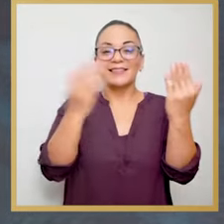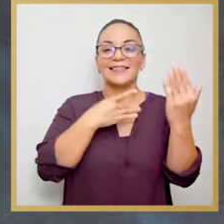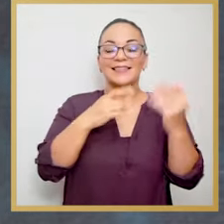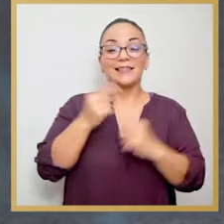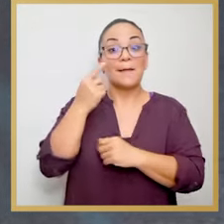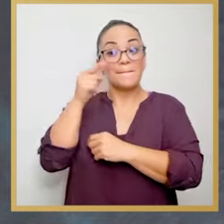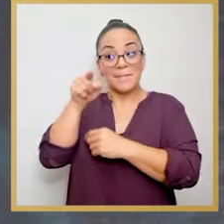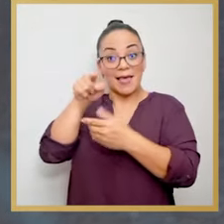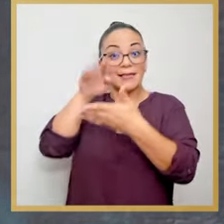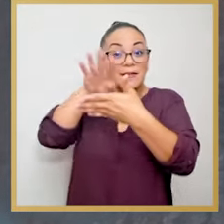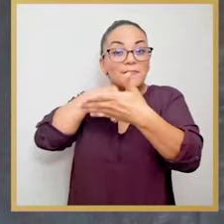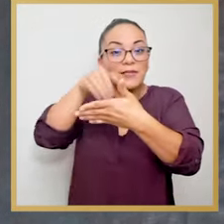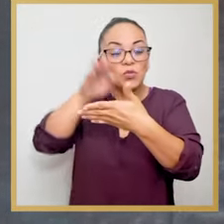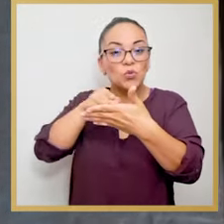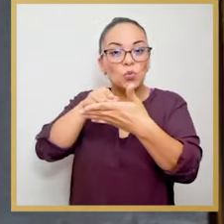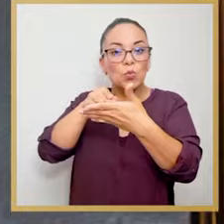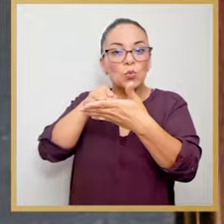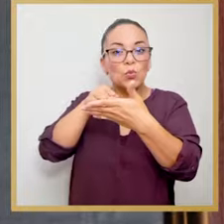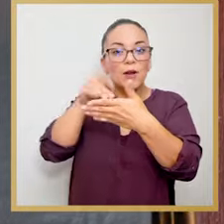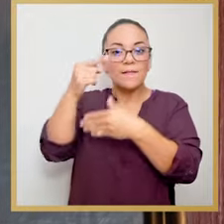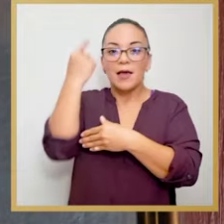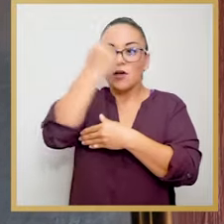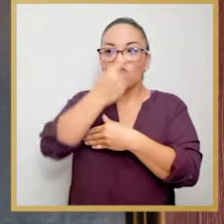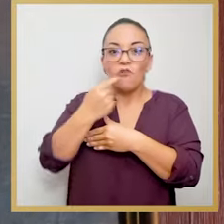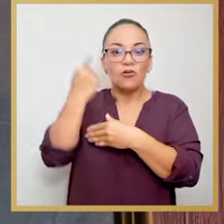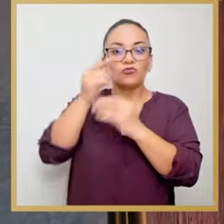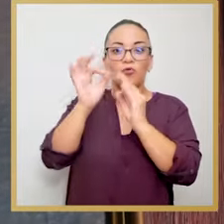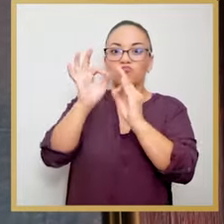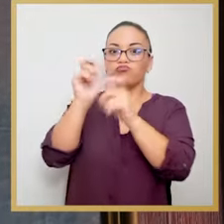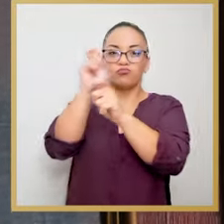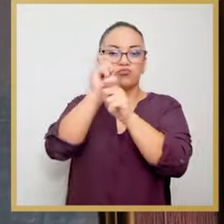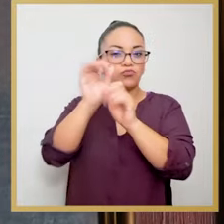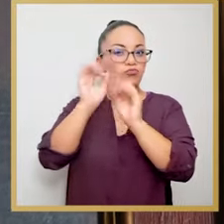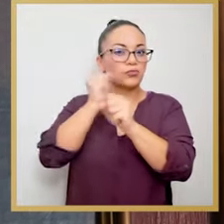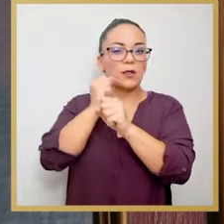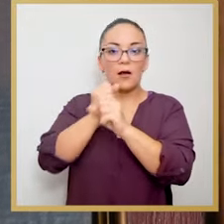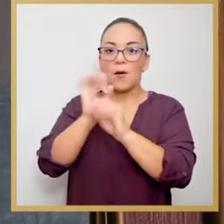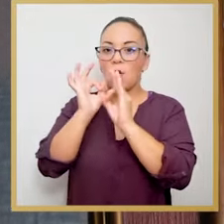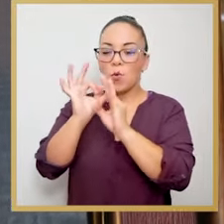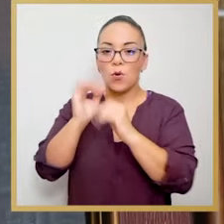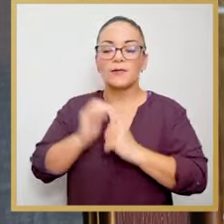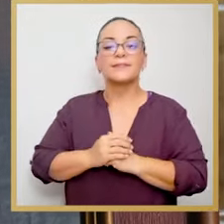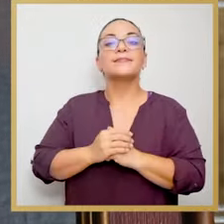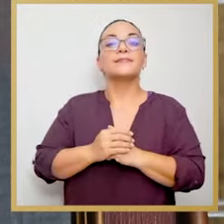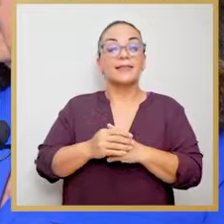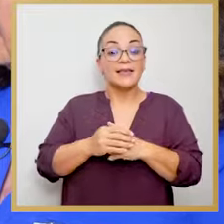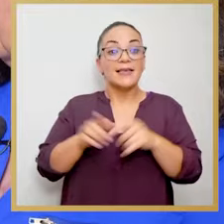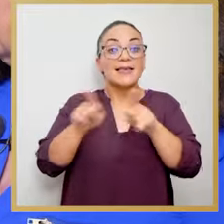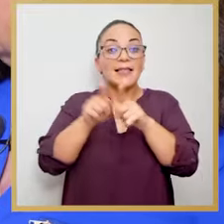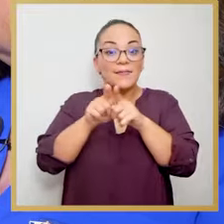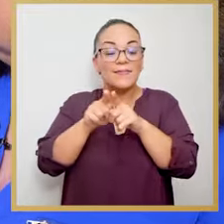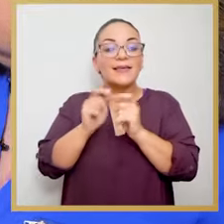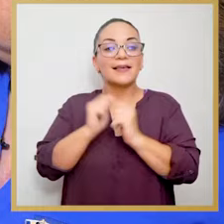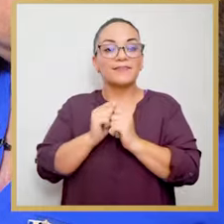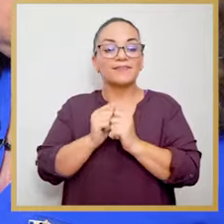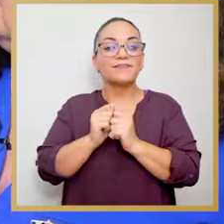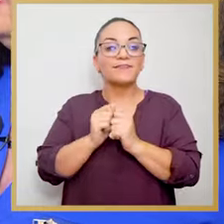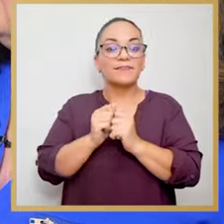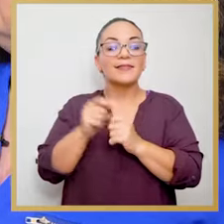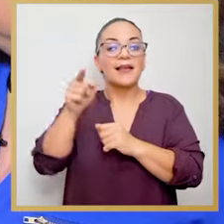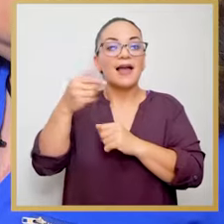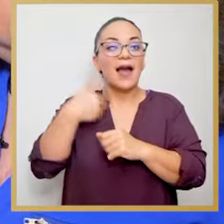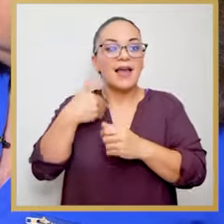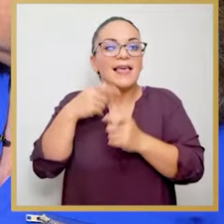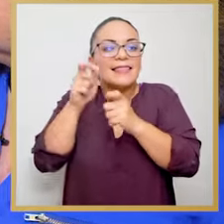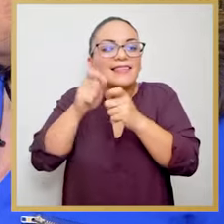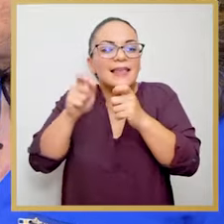que destaca por el trabajo del rostro y algo que se encuentra en algunas obras